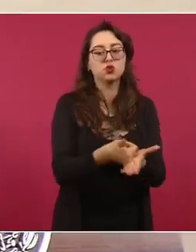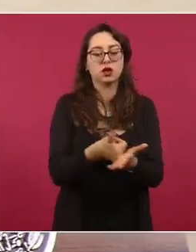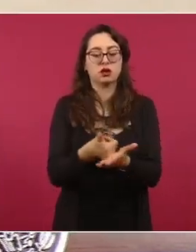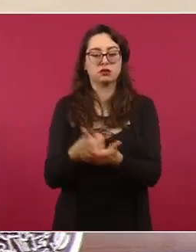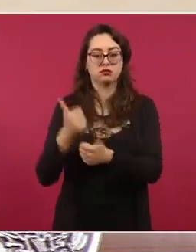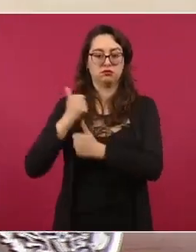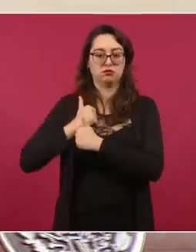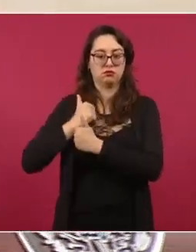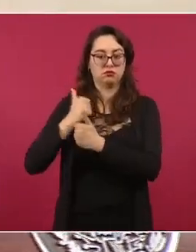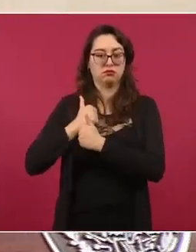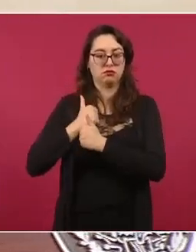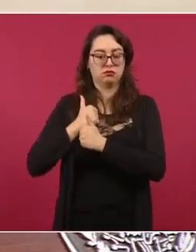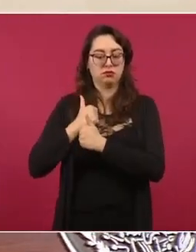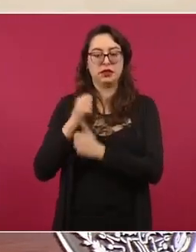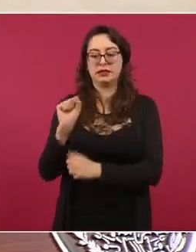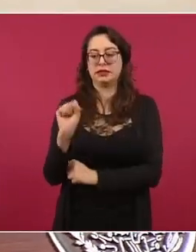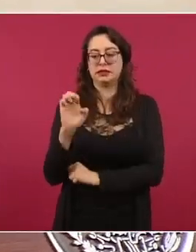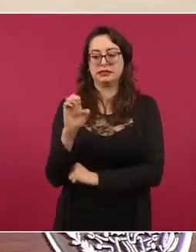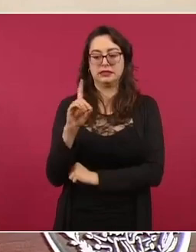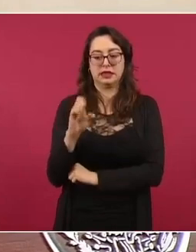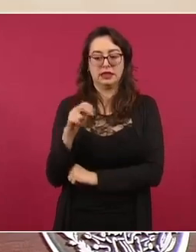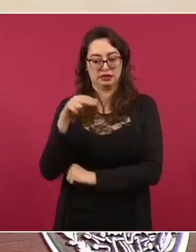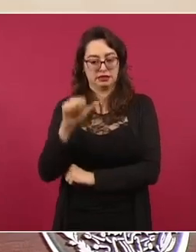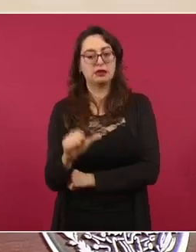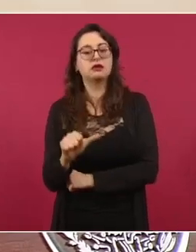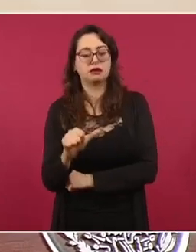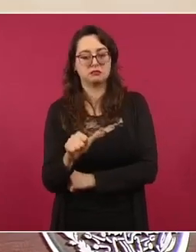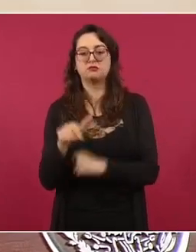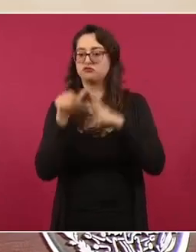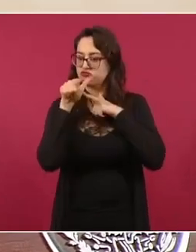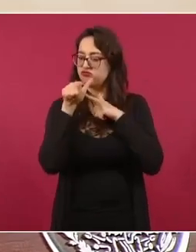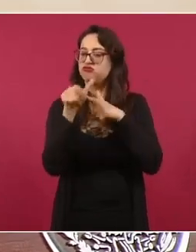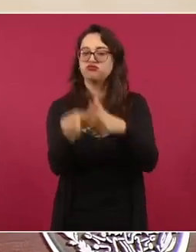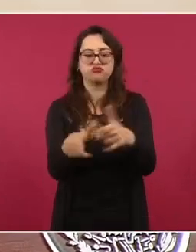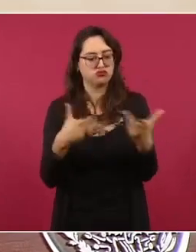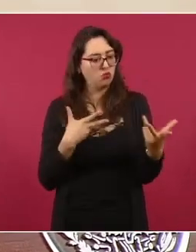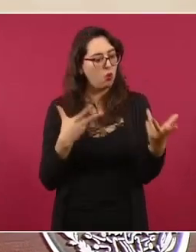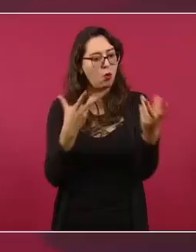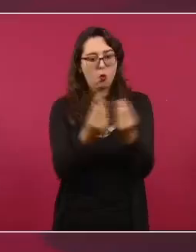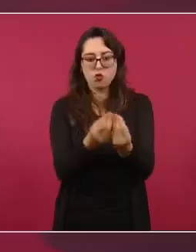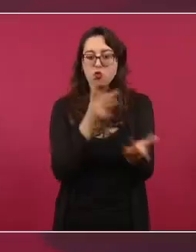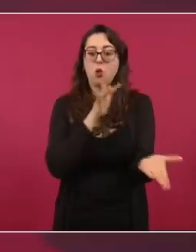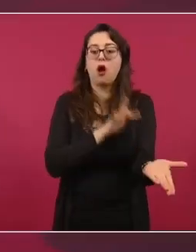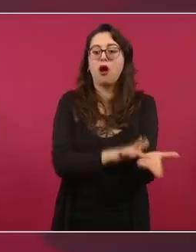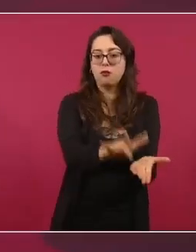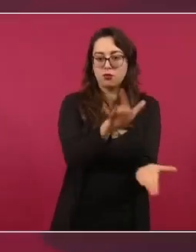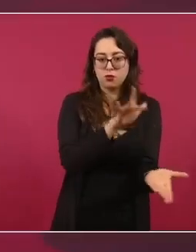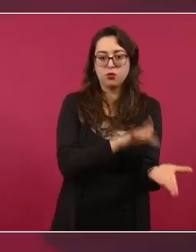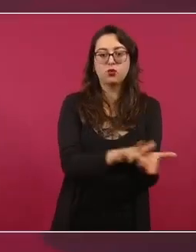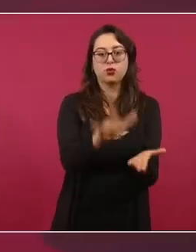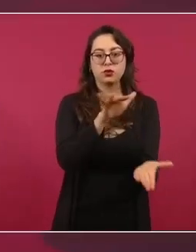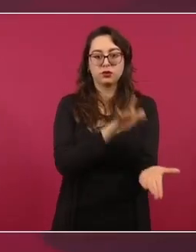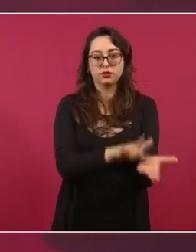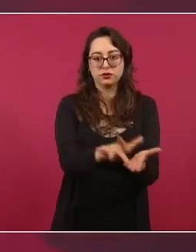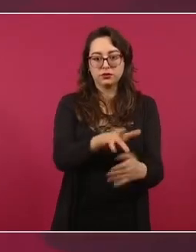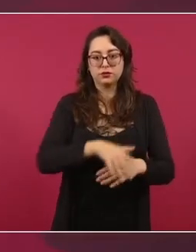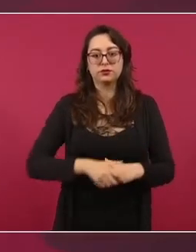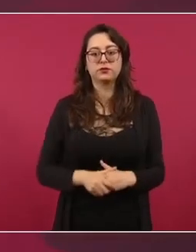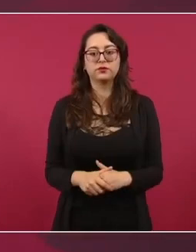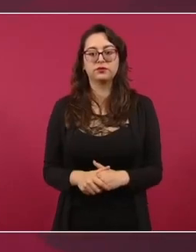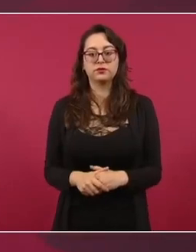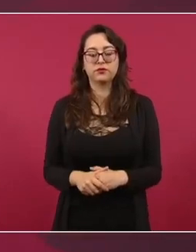parte de la Secretaría de la Defensa Nacional. La Constitución se